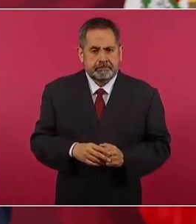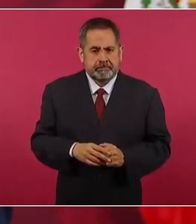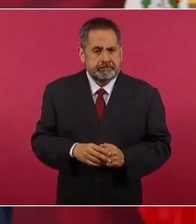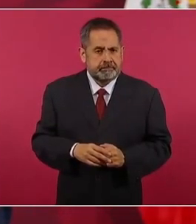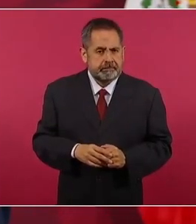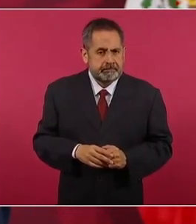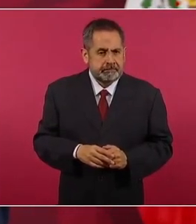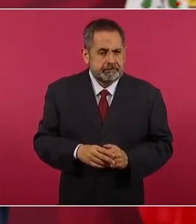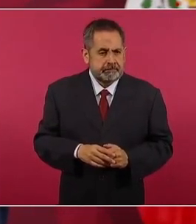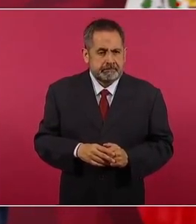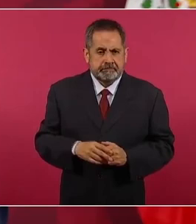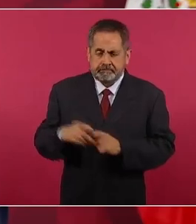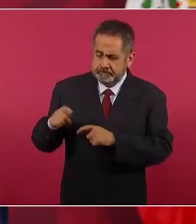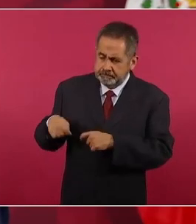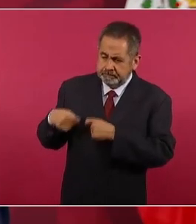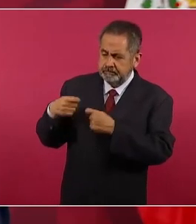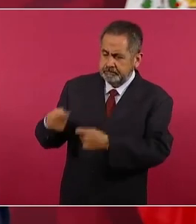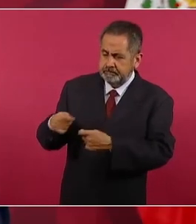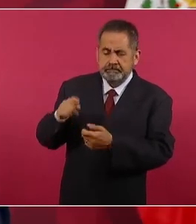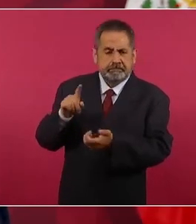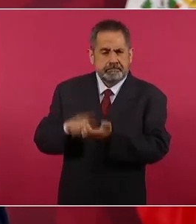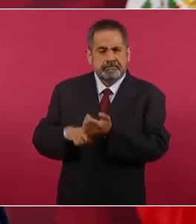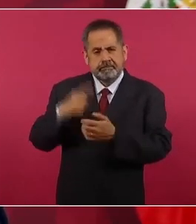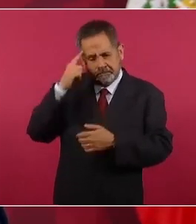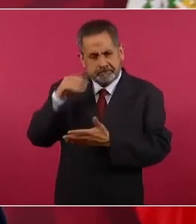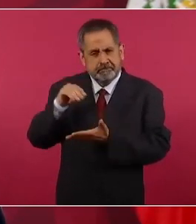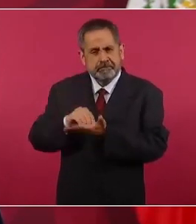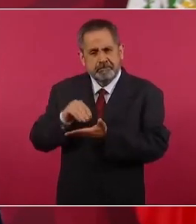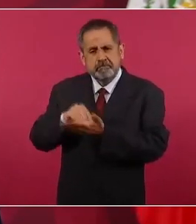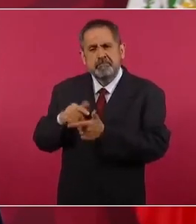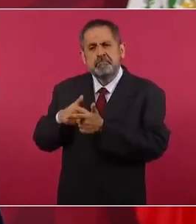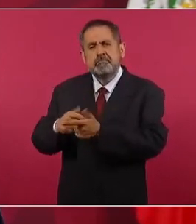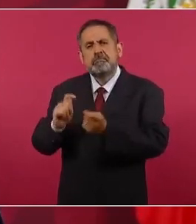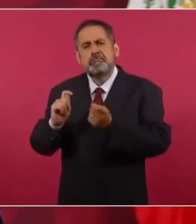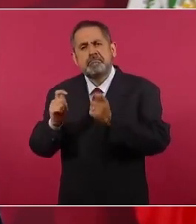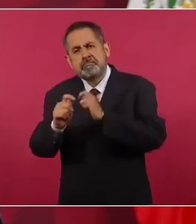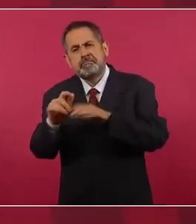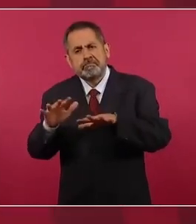para que haya continuidad con cambio